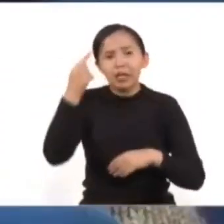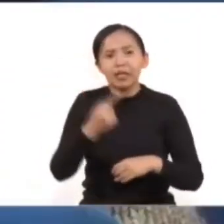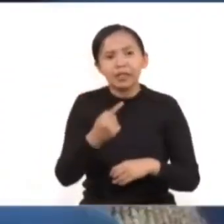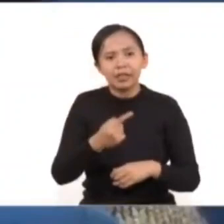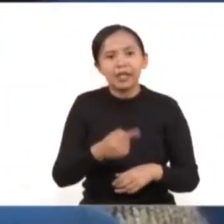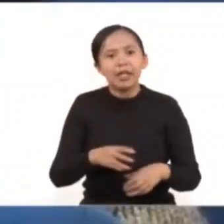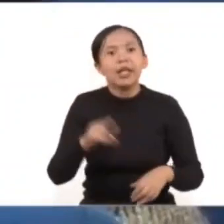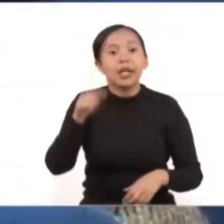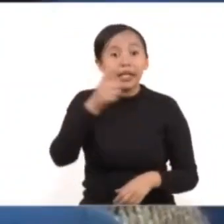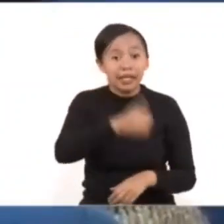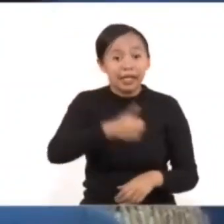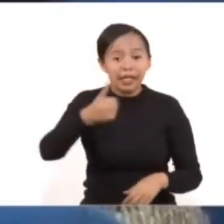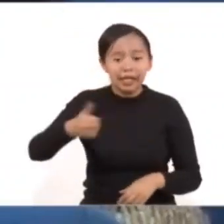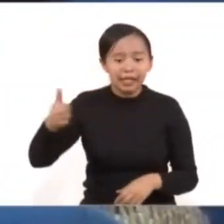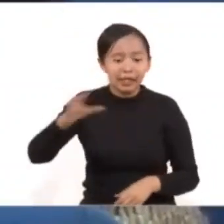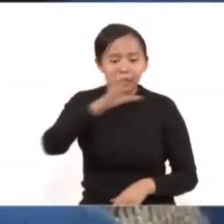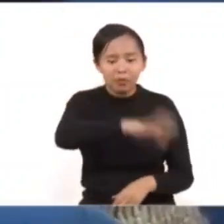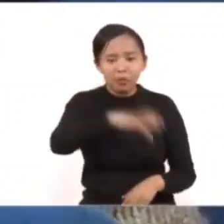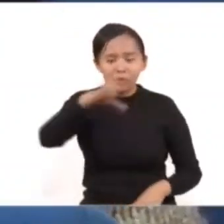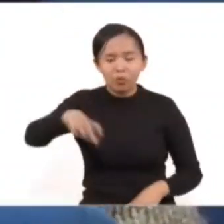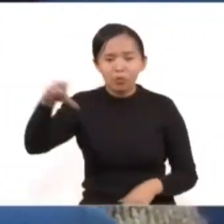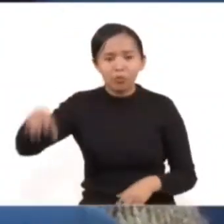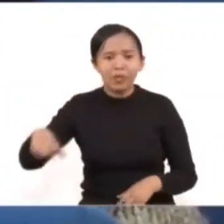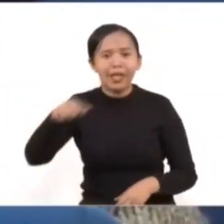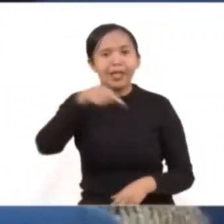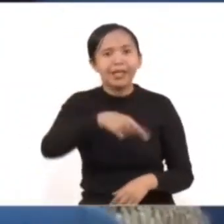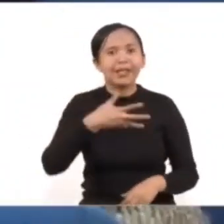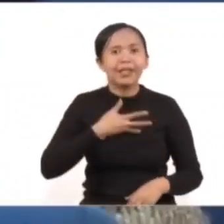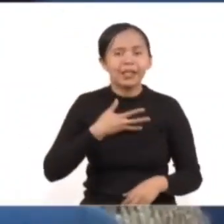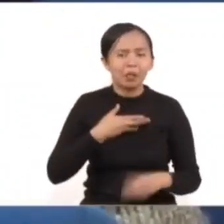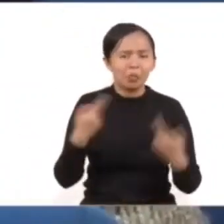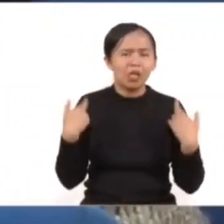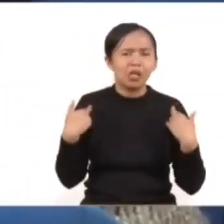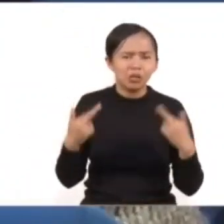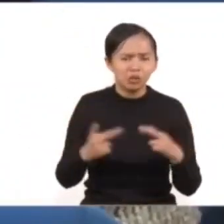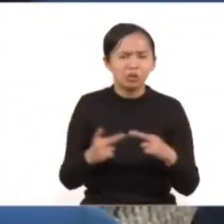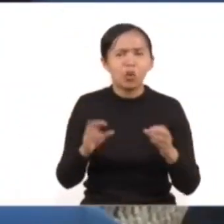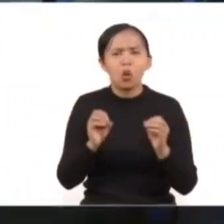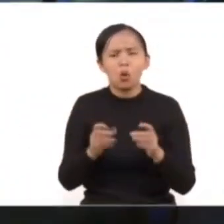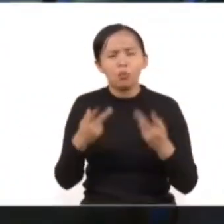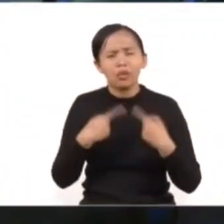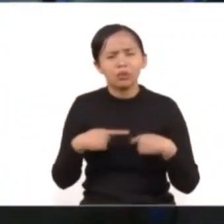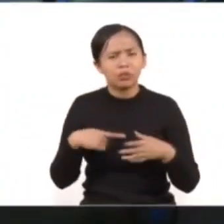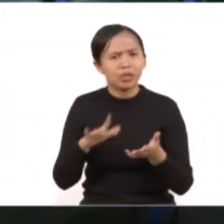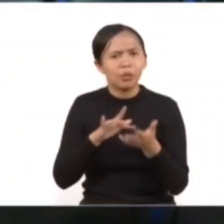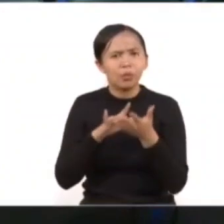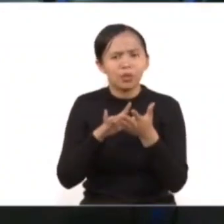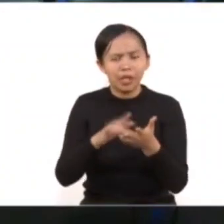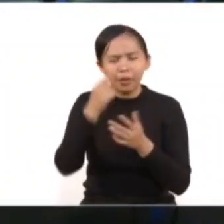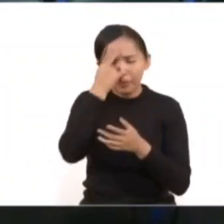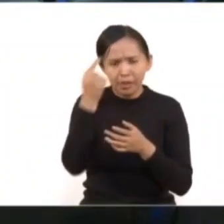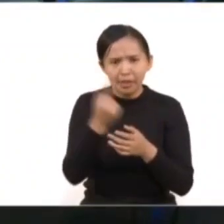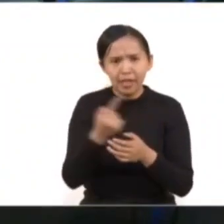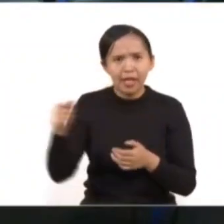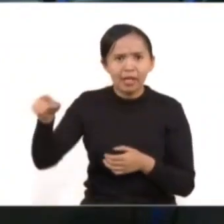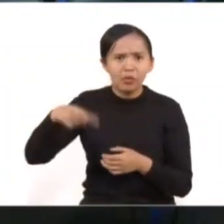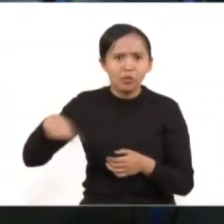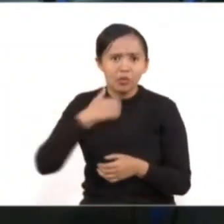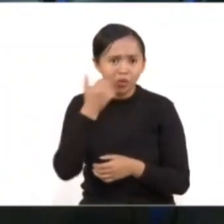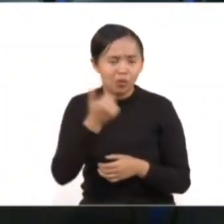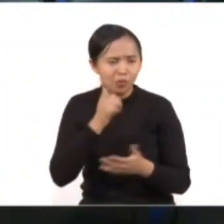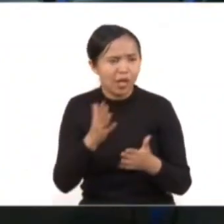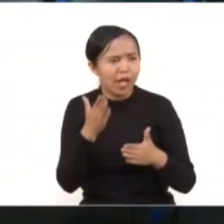unidad de atención, esa unidad que es conformada por docentes, por personal de apoyo para recibir la denuncia, para